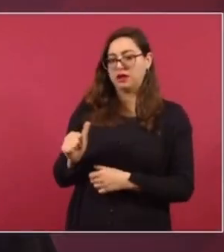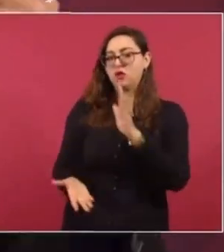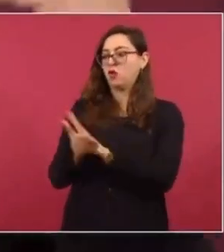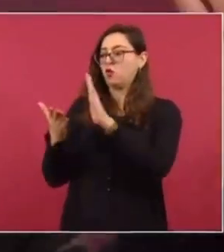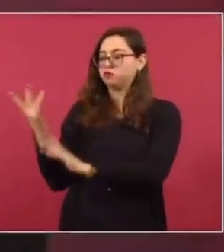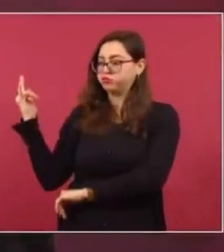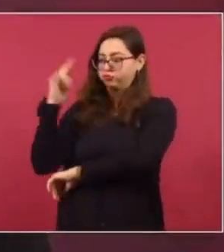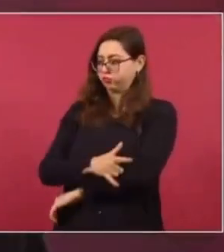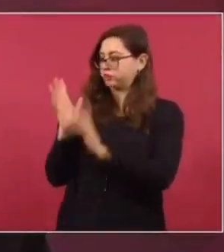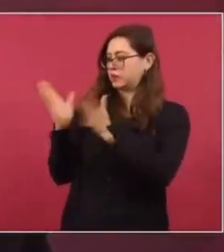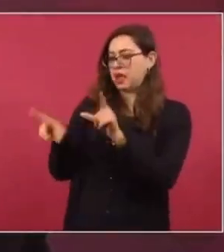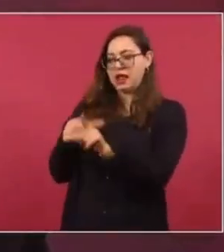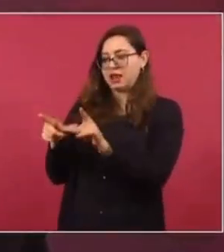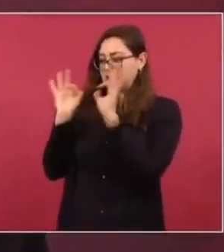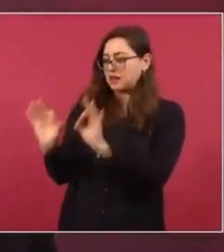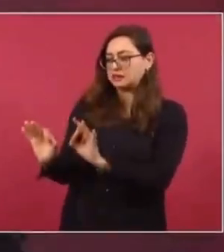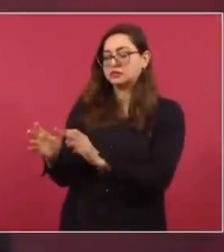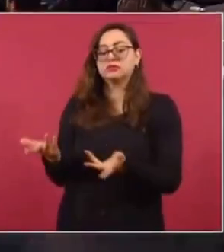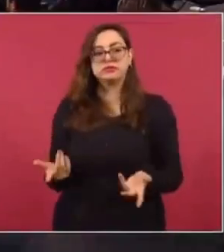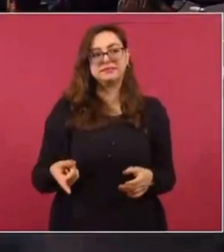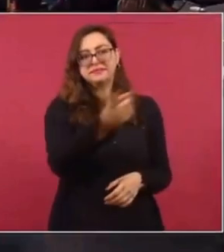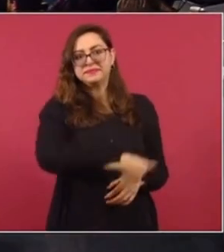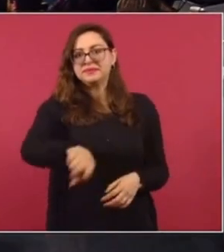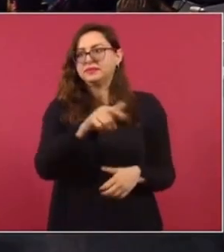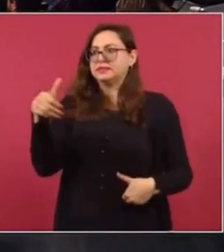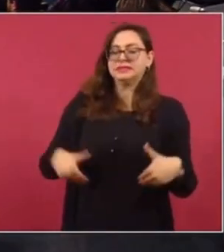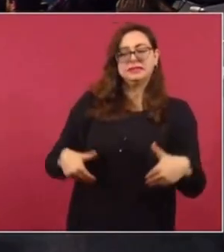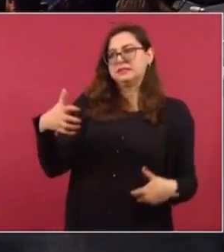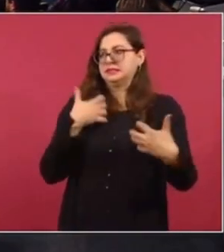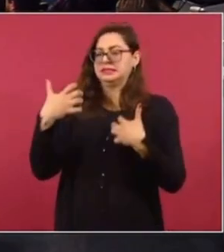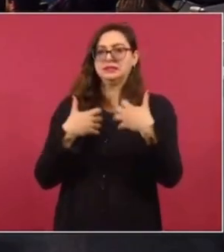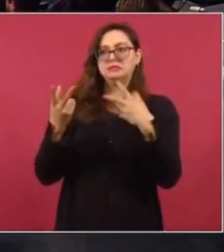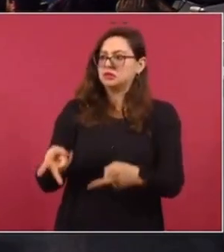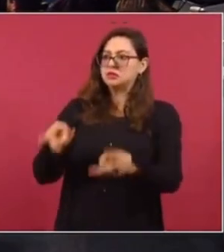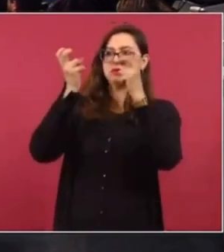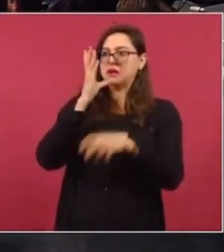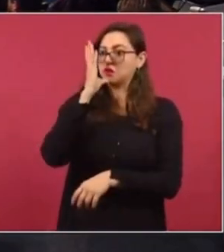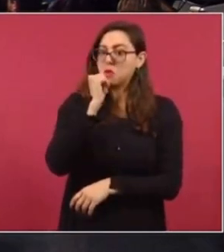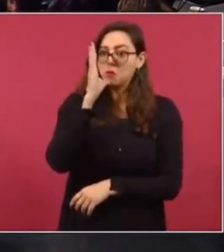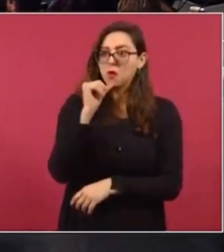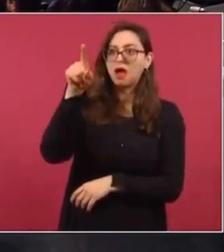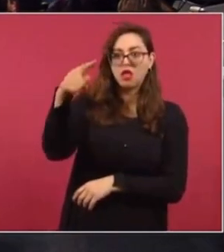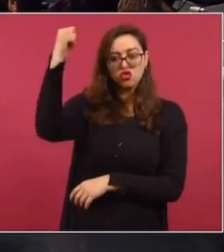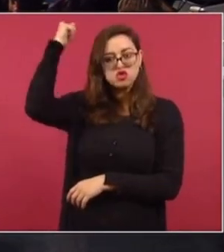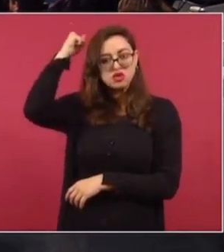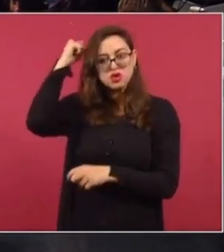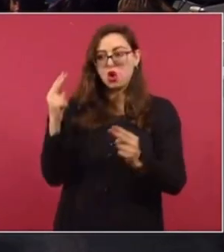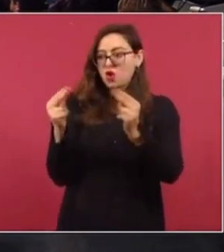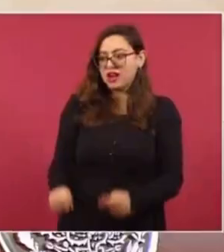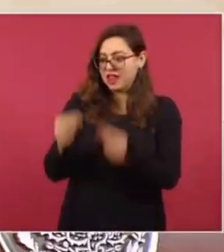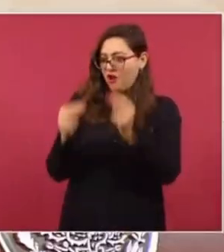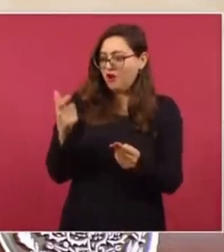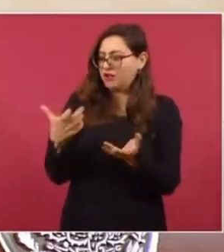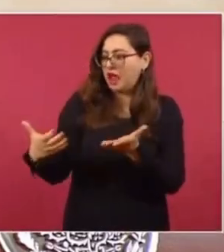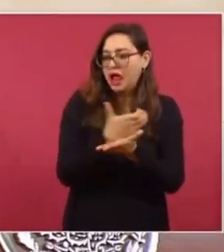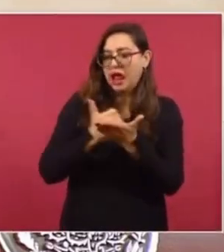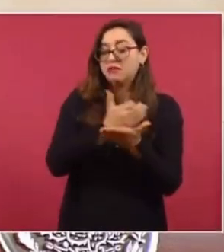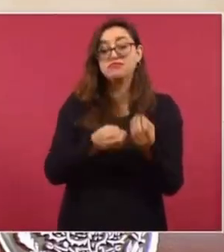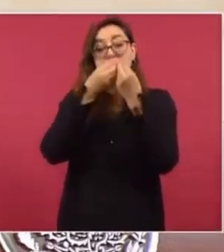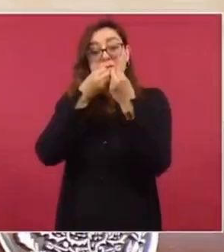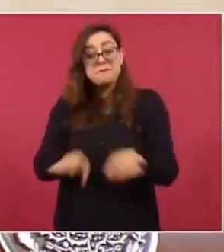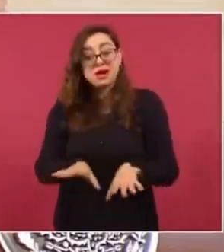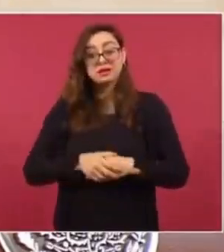y como están molestos, porque no pudieron hacer su tranza con el aeropuerto fallido de Texcoco,